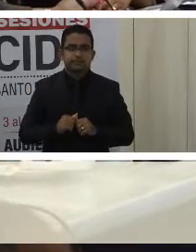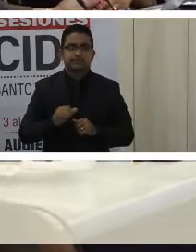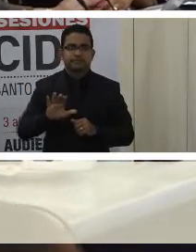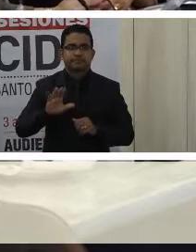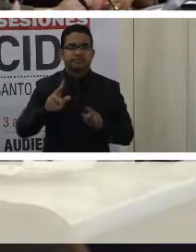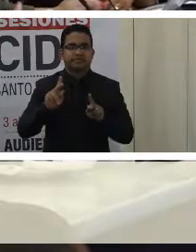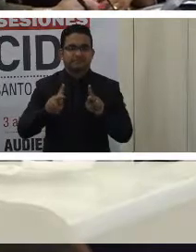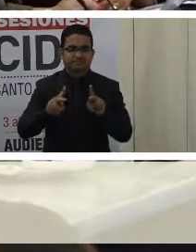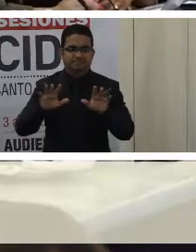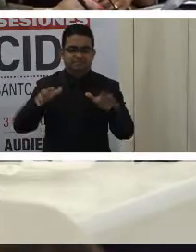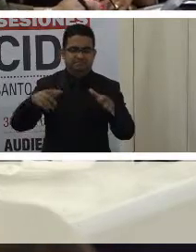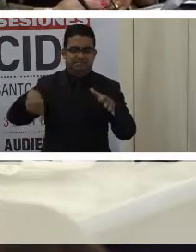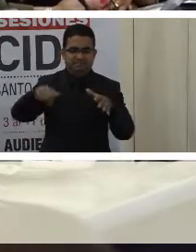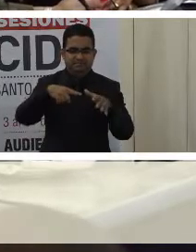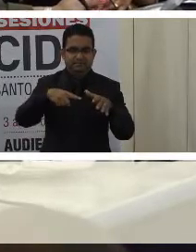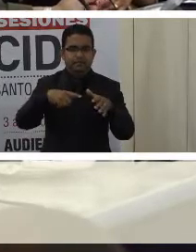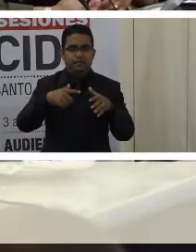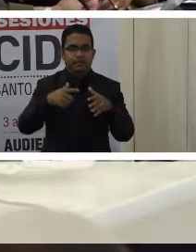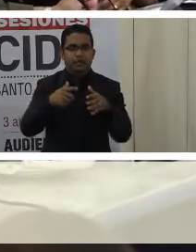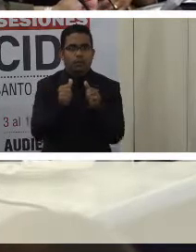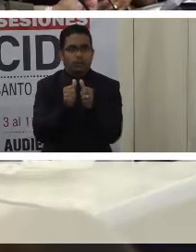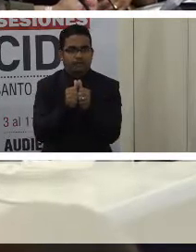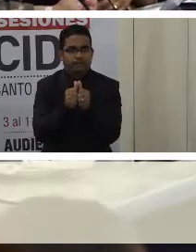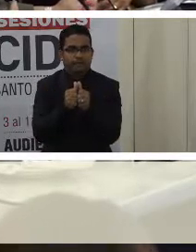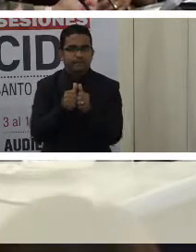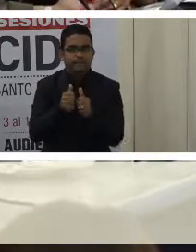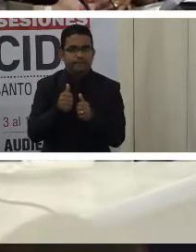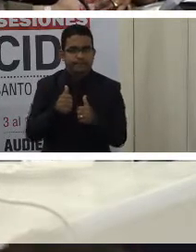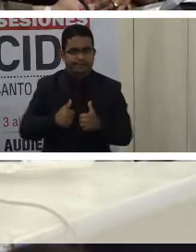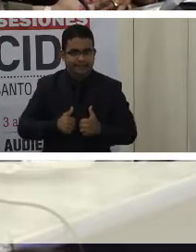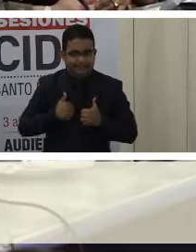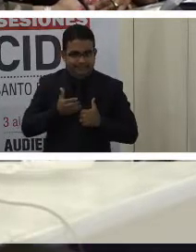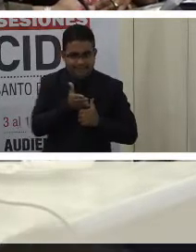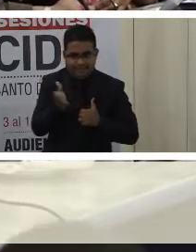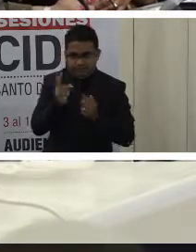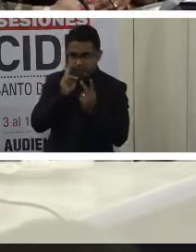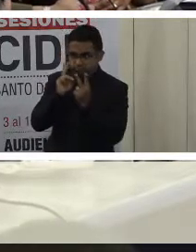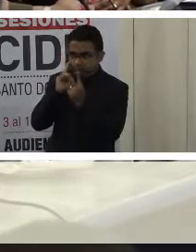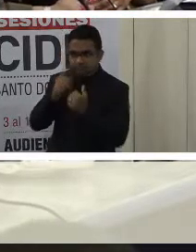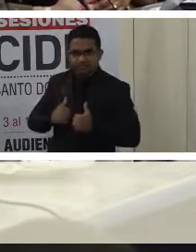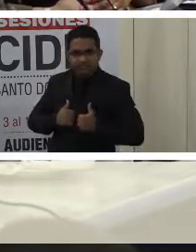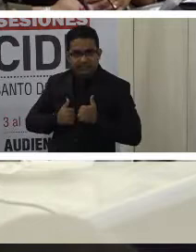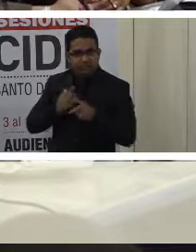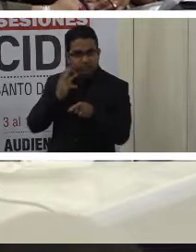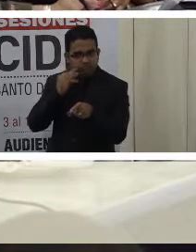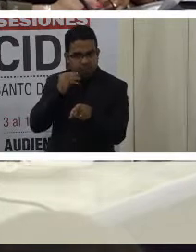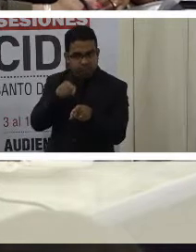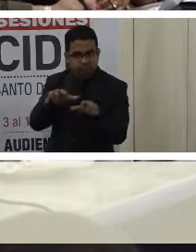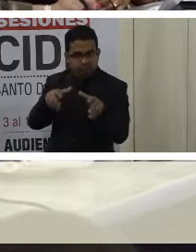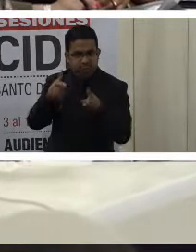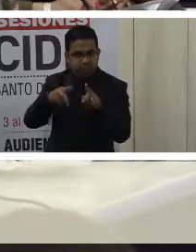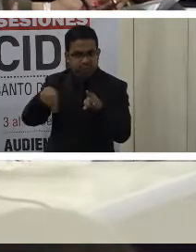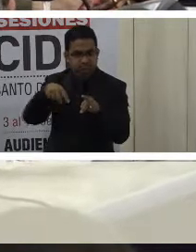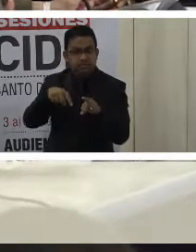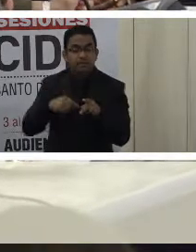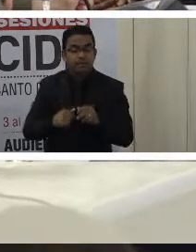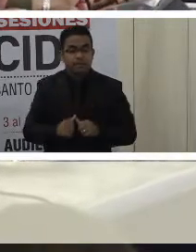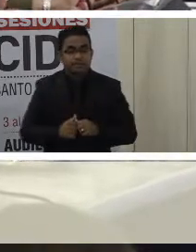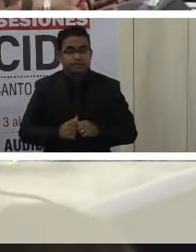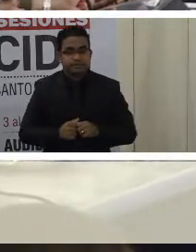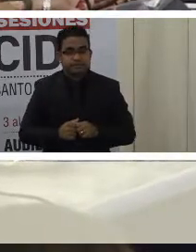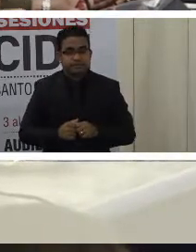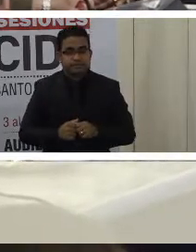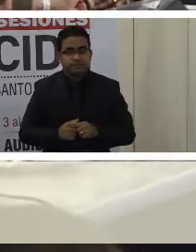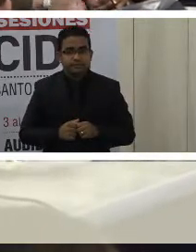acompaña en esta oportunidad. Y quiero destacar que se